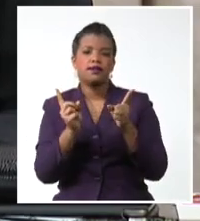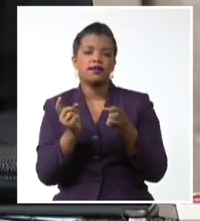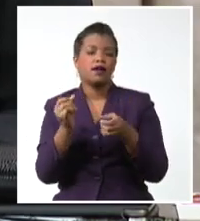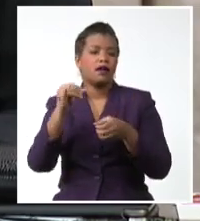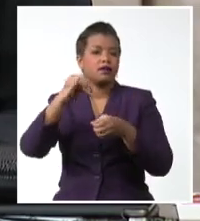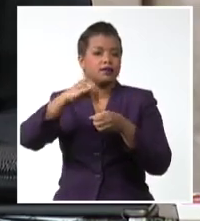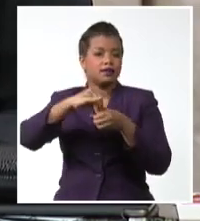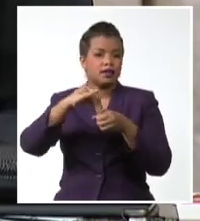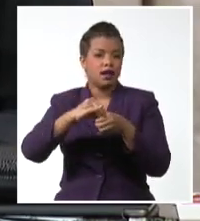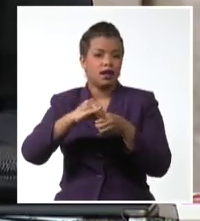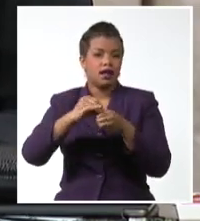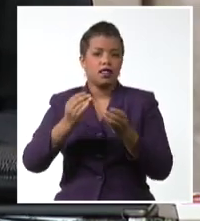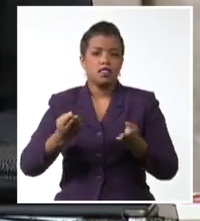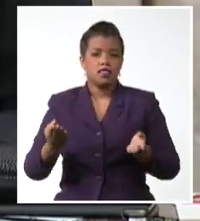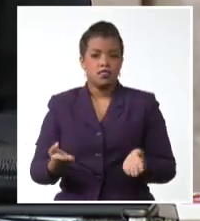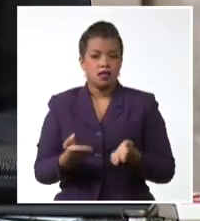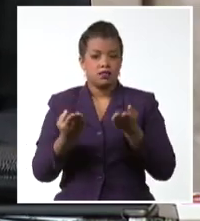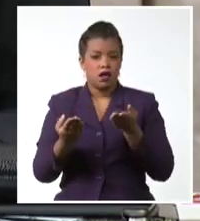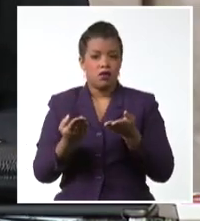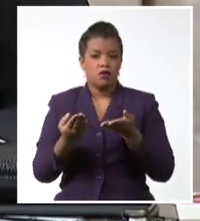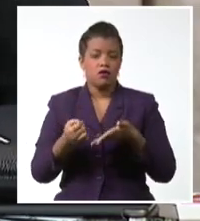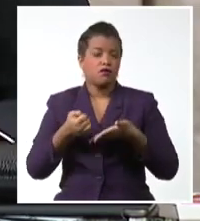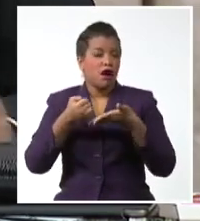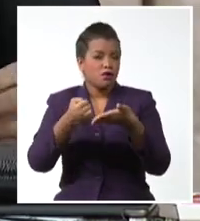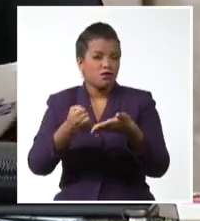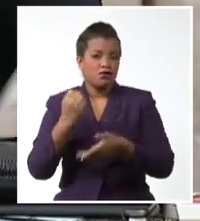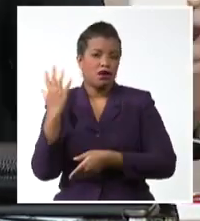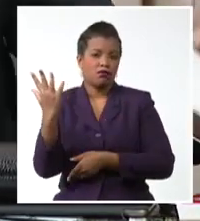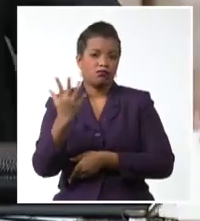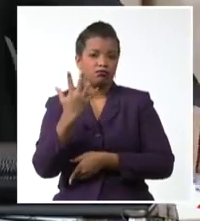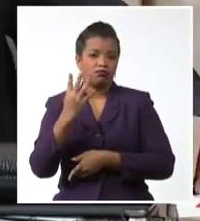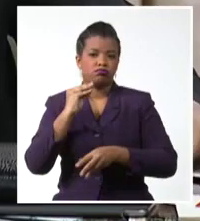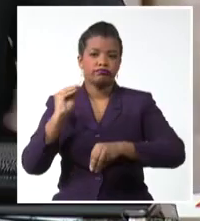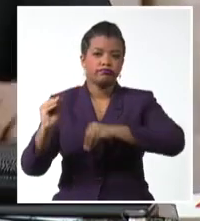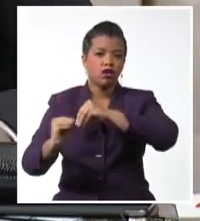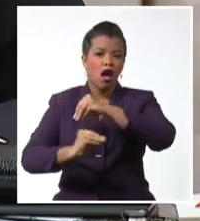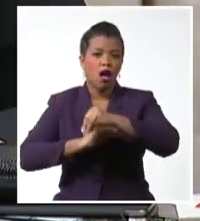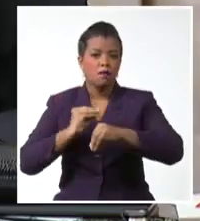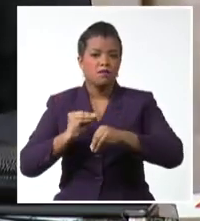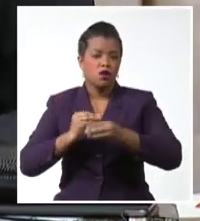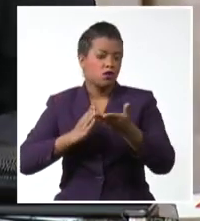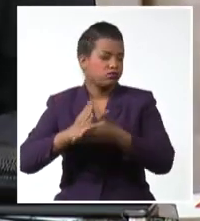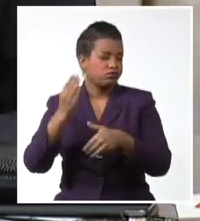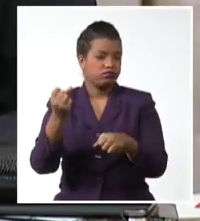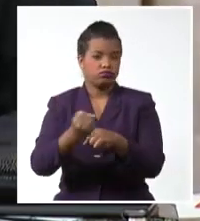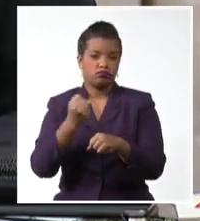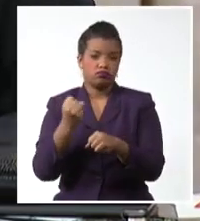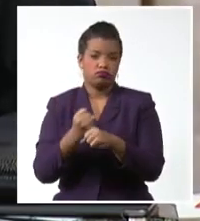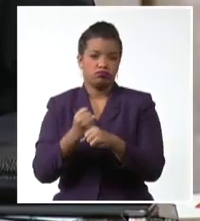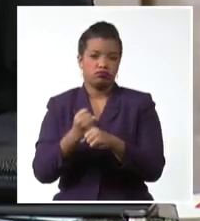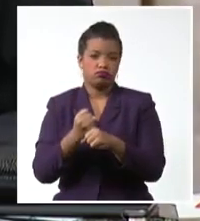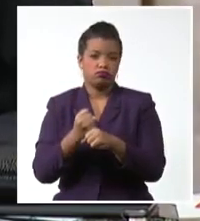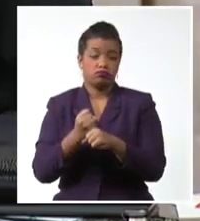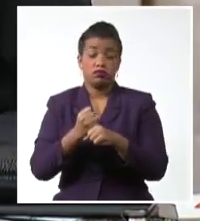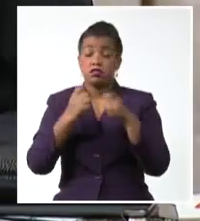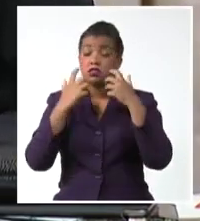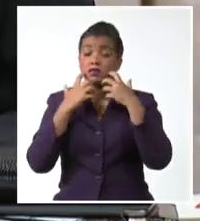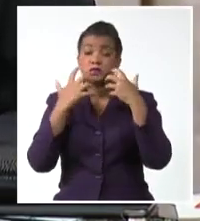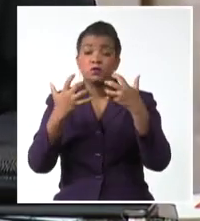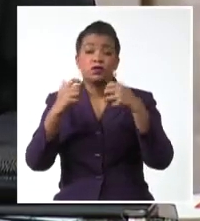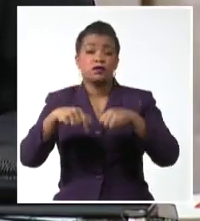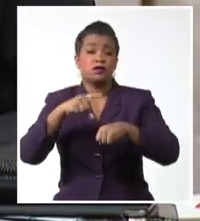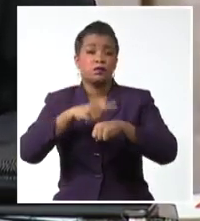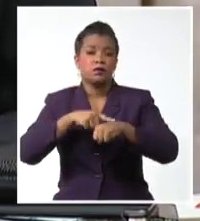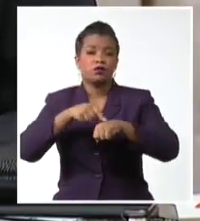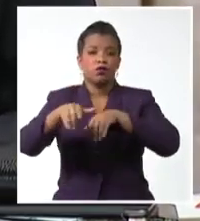desarrollo sostenible mitigación adaptación y resiliencia resulta vital crear mejores condiciones